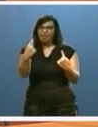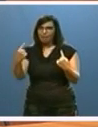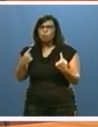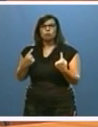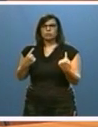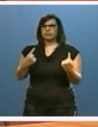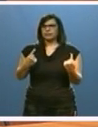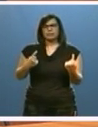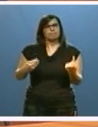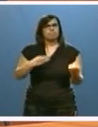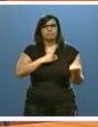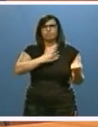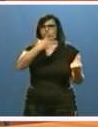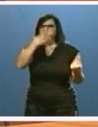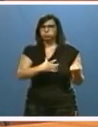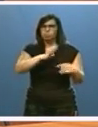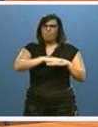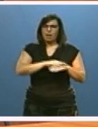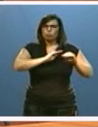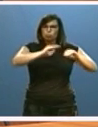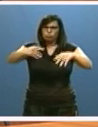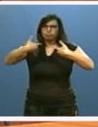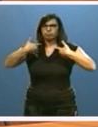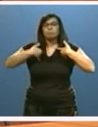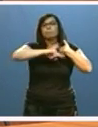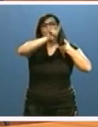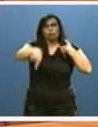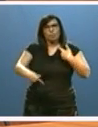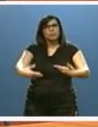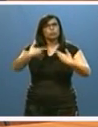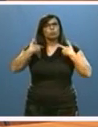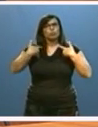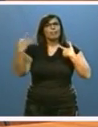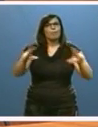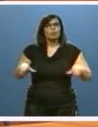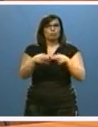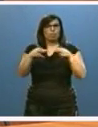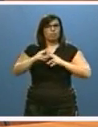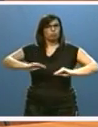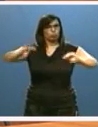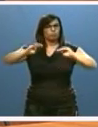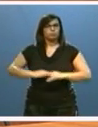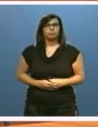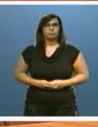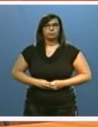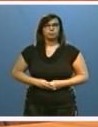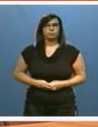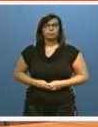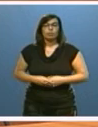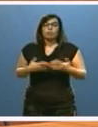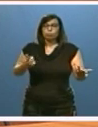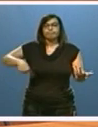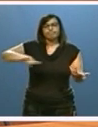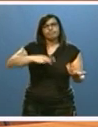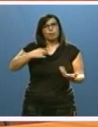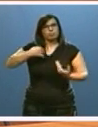dramático para quien lo vive, pero también lo es para el conjunto de la sociedad de la que forma parte. Algo por lo que hay